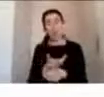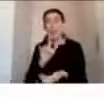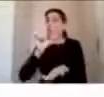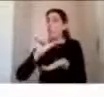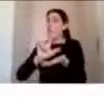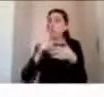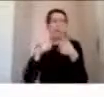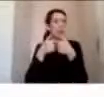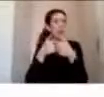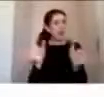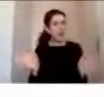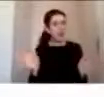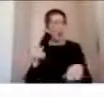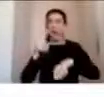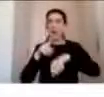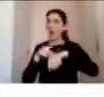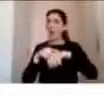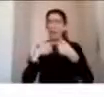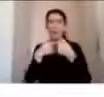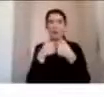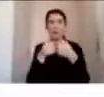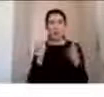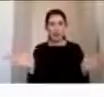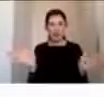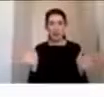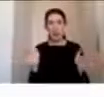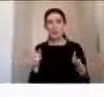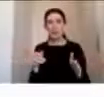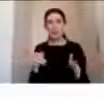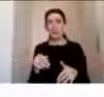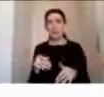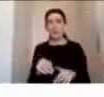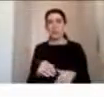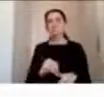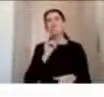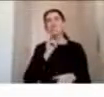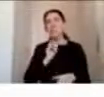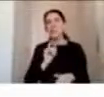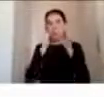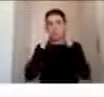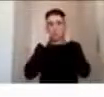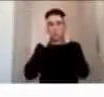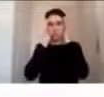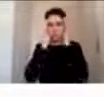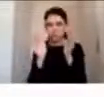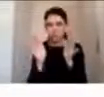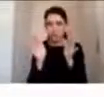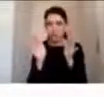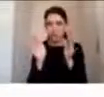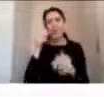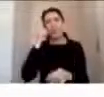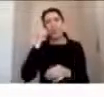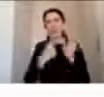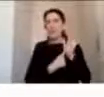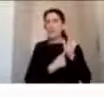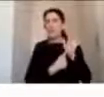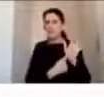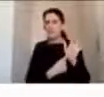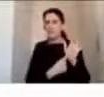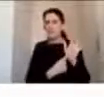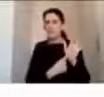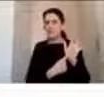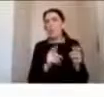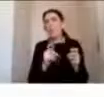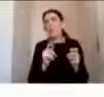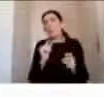hora, y por lo tanto también debemos estar atentos. Yo creo que esta presentación un poco va a pecar de fatalista,